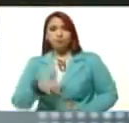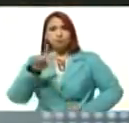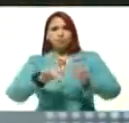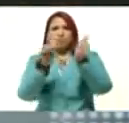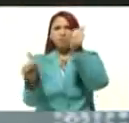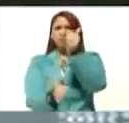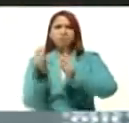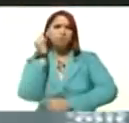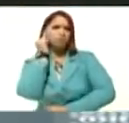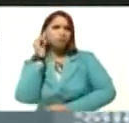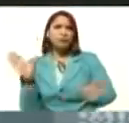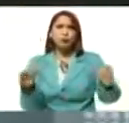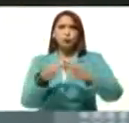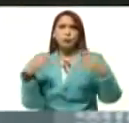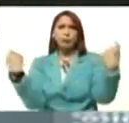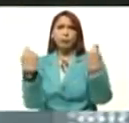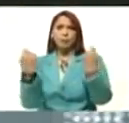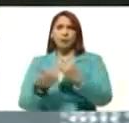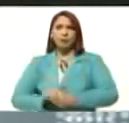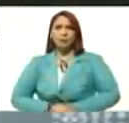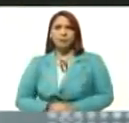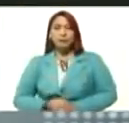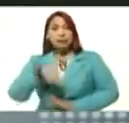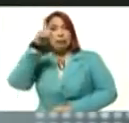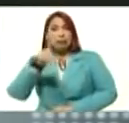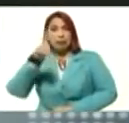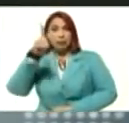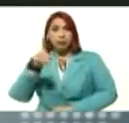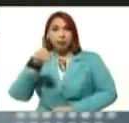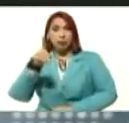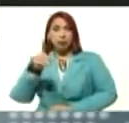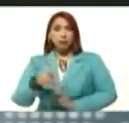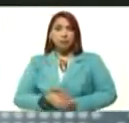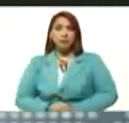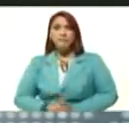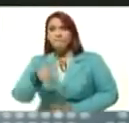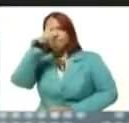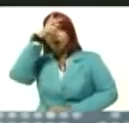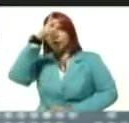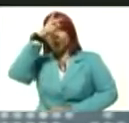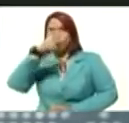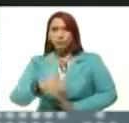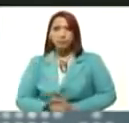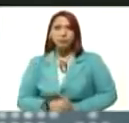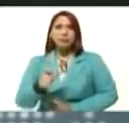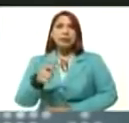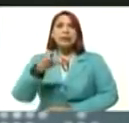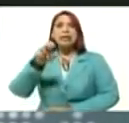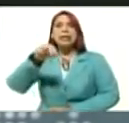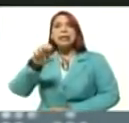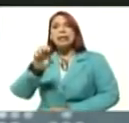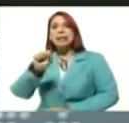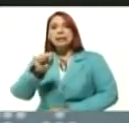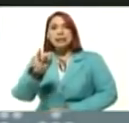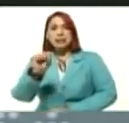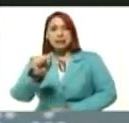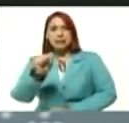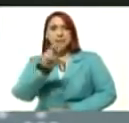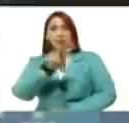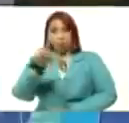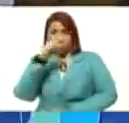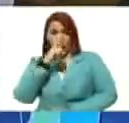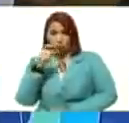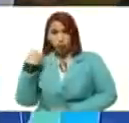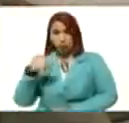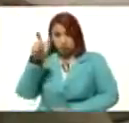Secretaria del comando de campaña, la diputada falconiana, Génesis Garbet, 21 años.